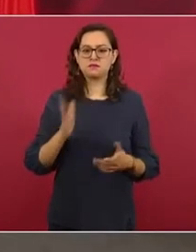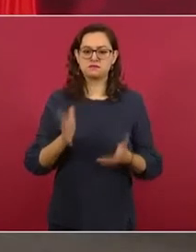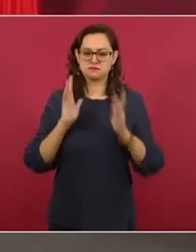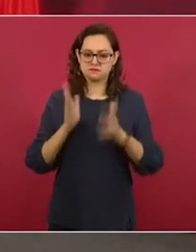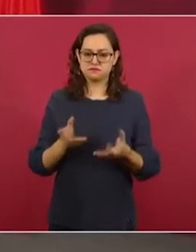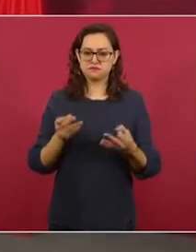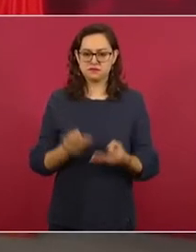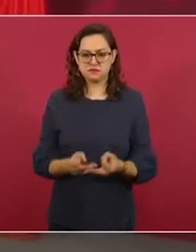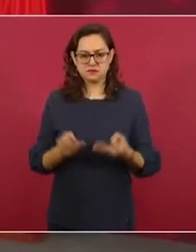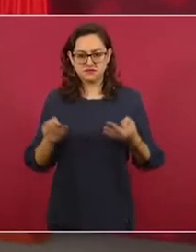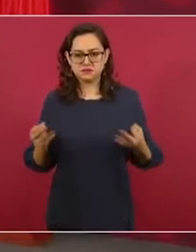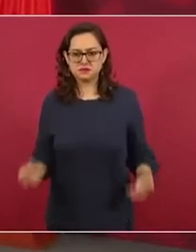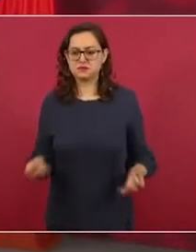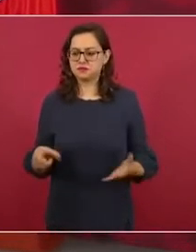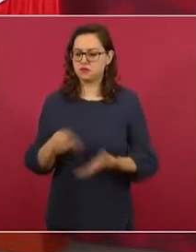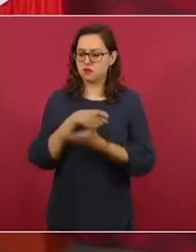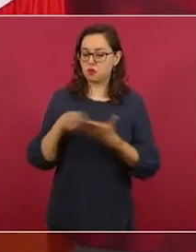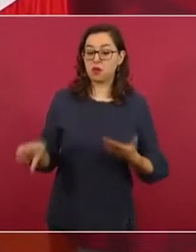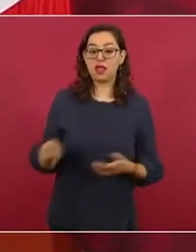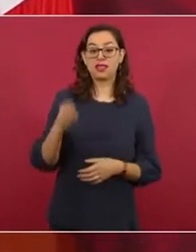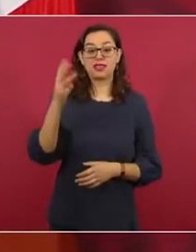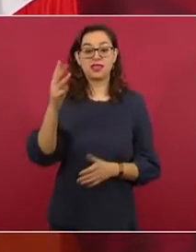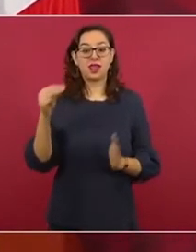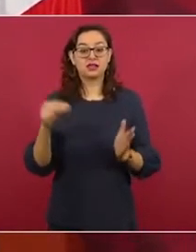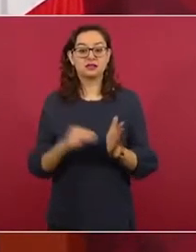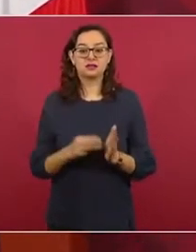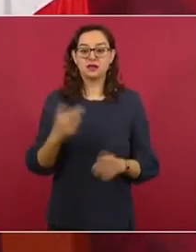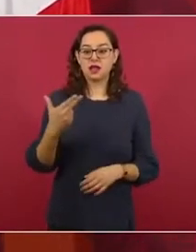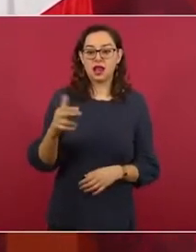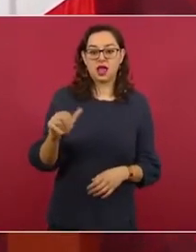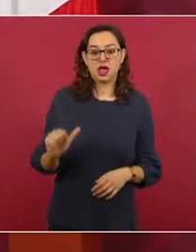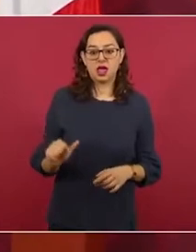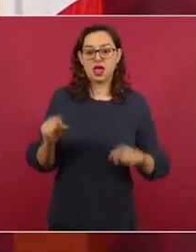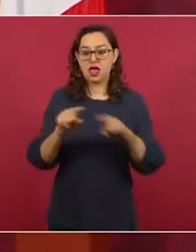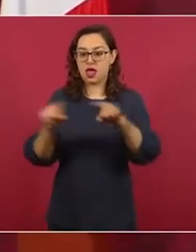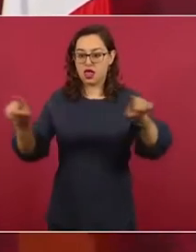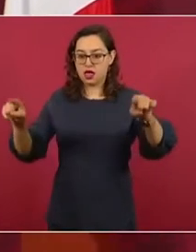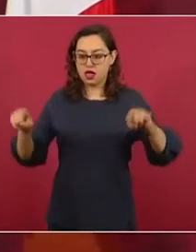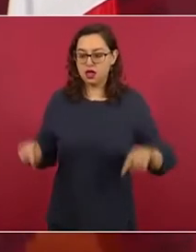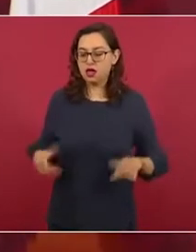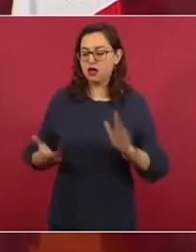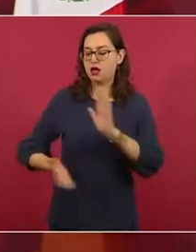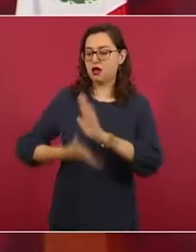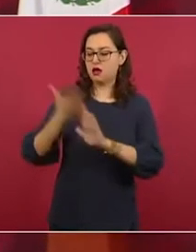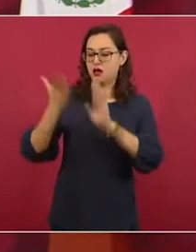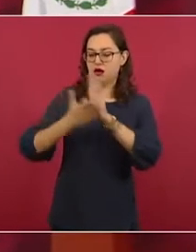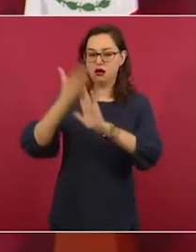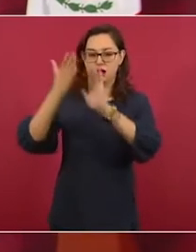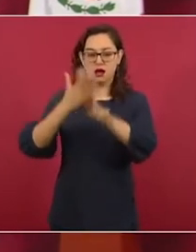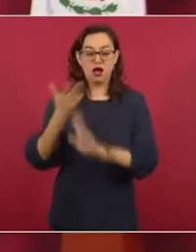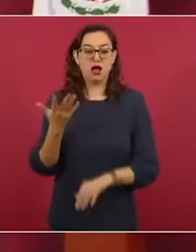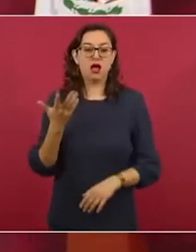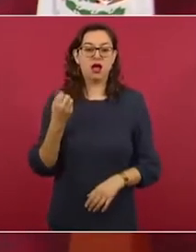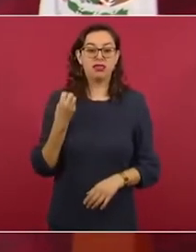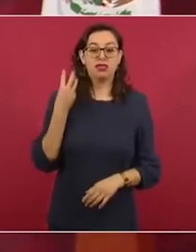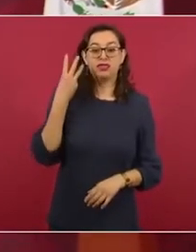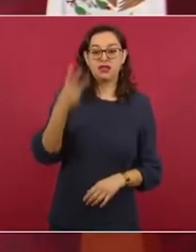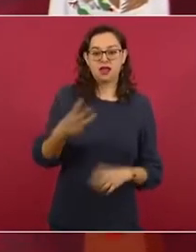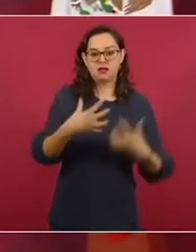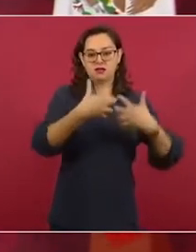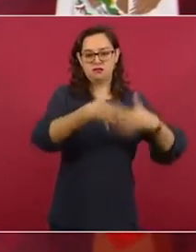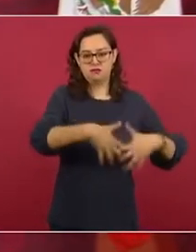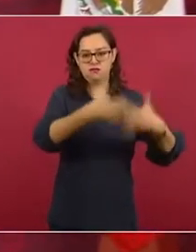hectáreas para diez parques industriales, de modo que hay